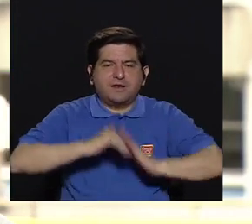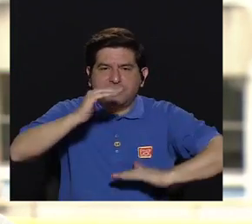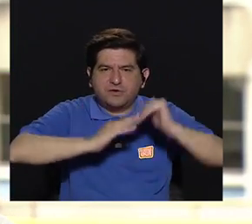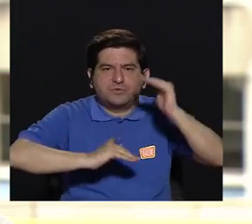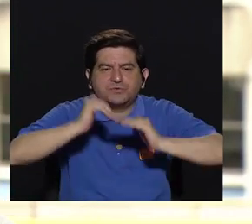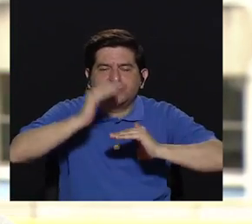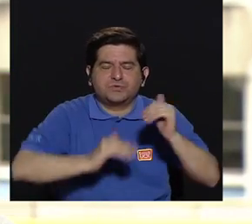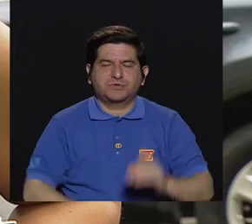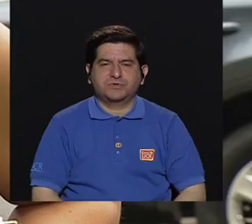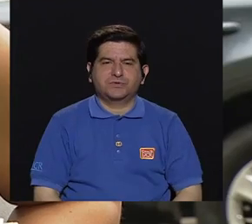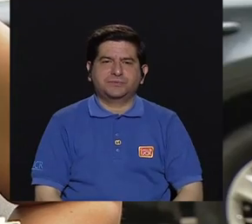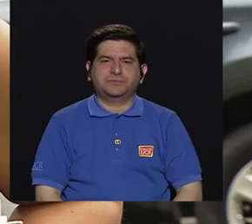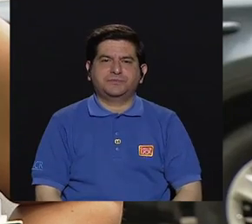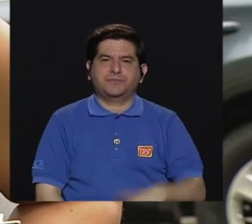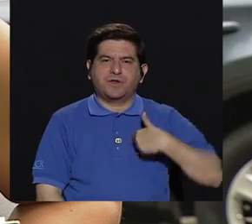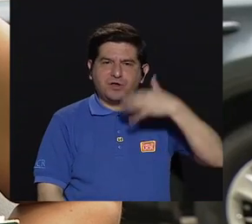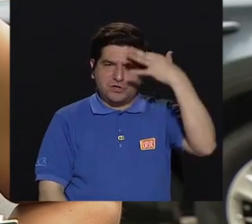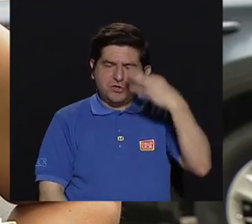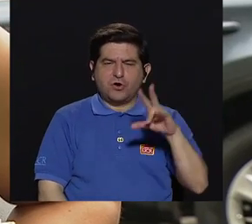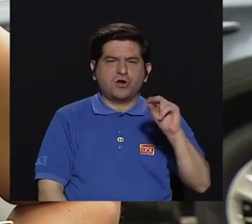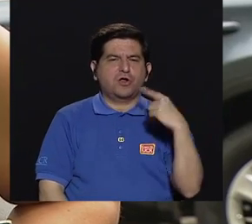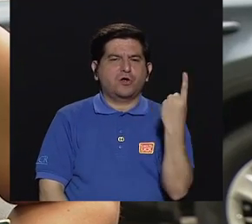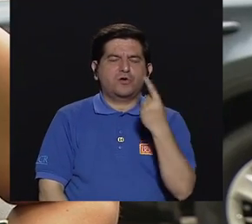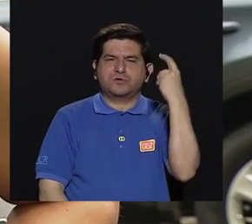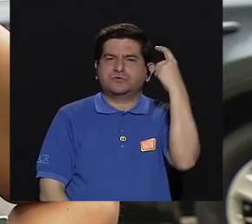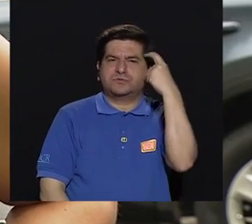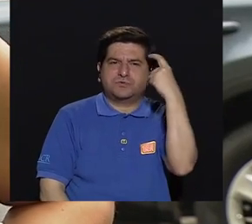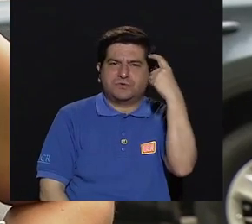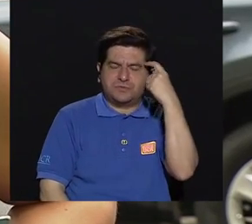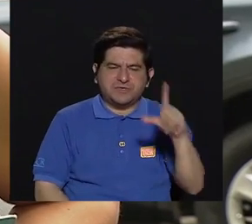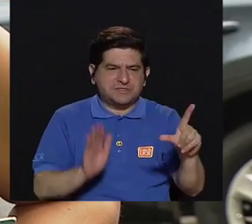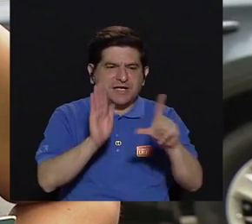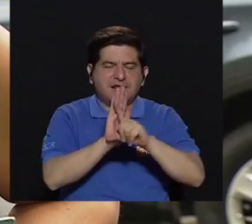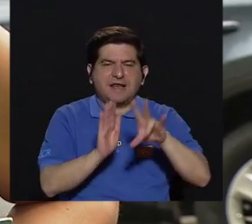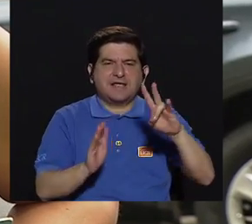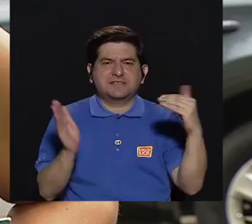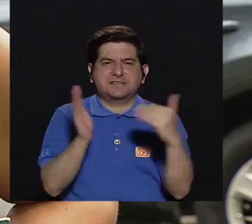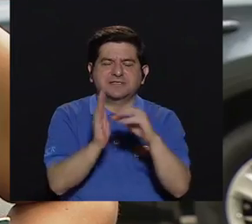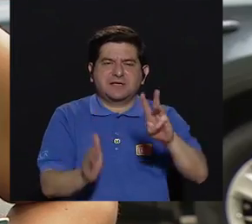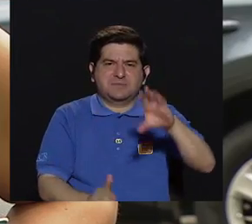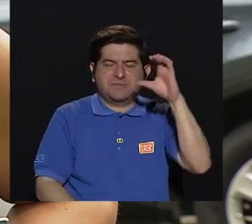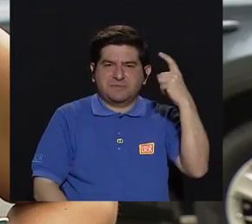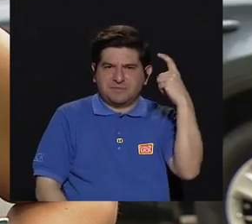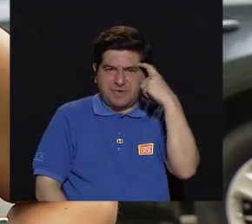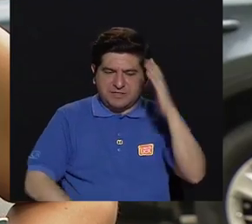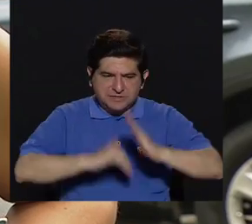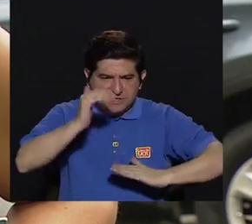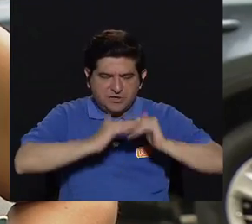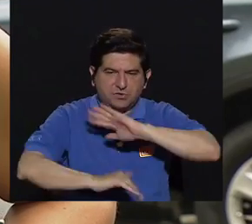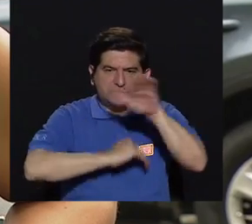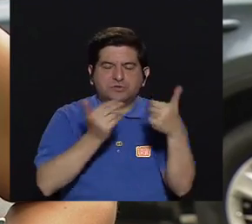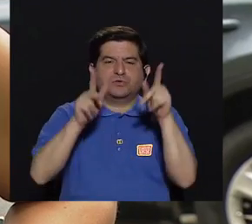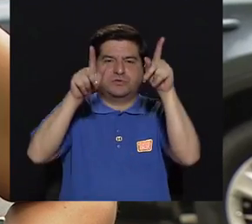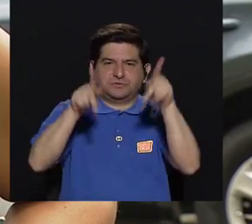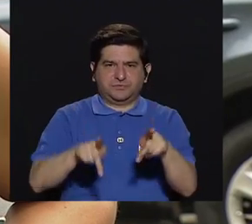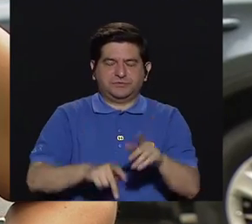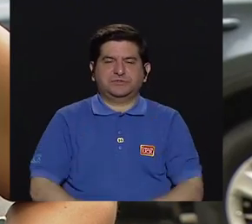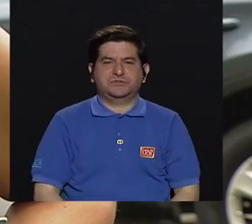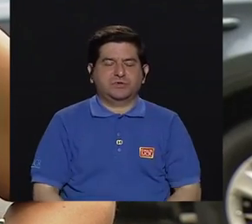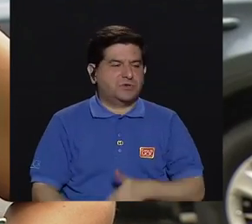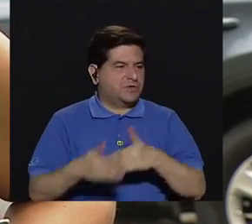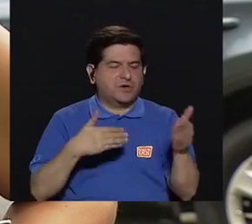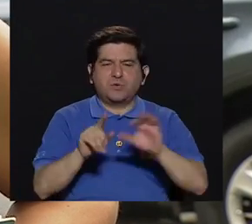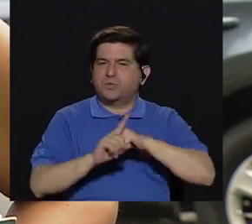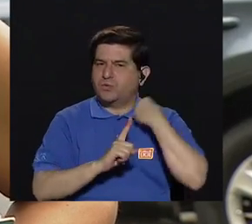construido. Sí, creo que más allá de pensar en específicamente la ley 7600, deberíamos de pensar en construir para todas y todos